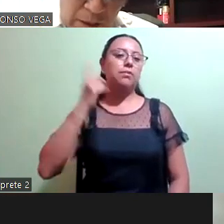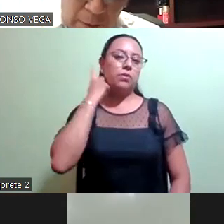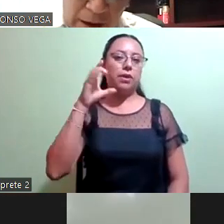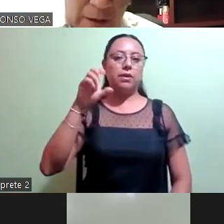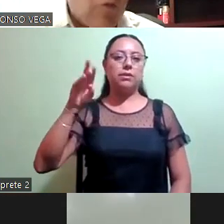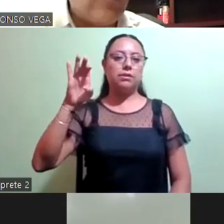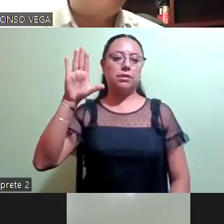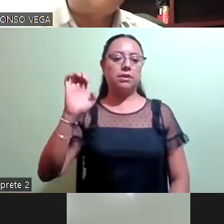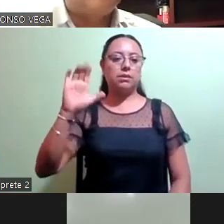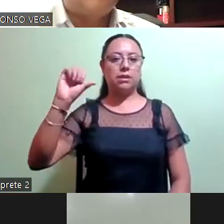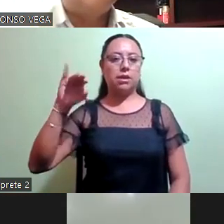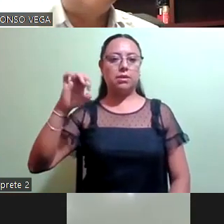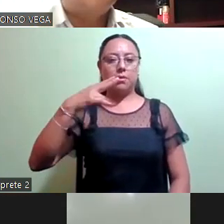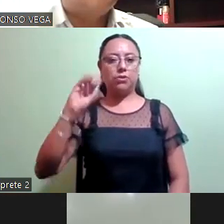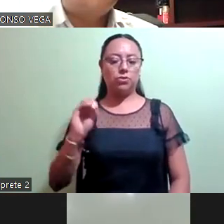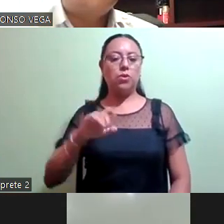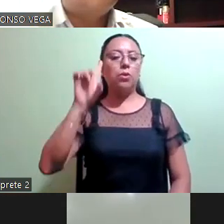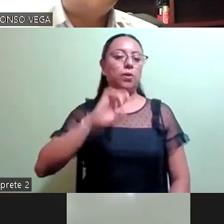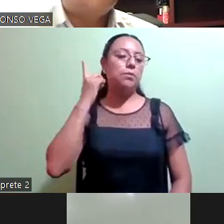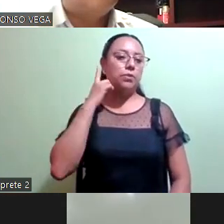Diputada María de Lourdes Paz Reyes.